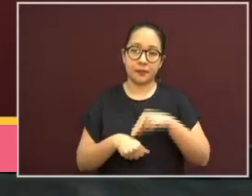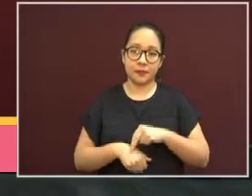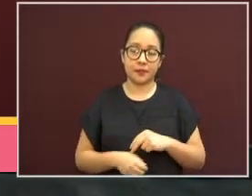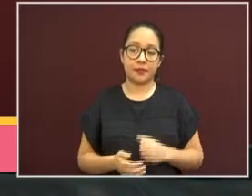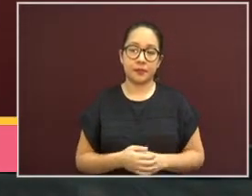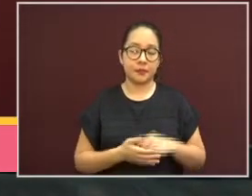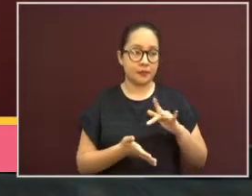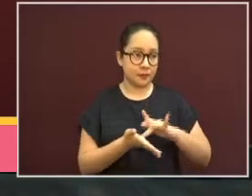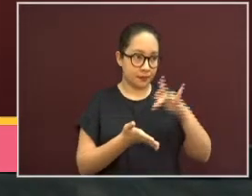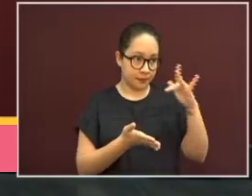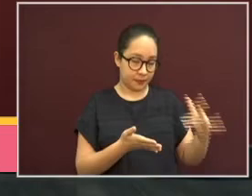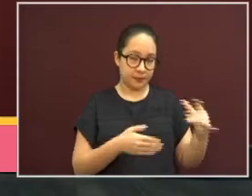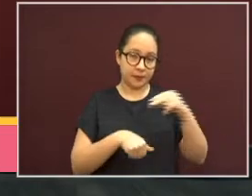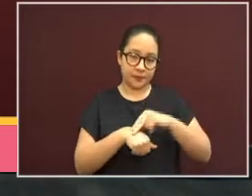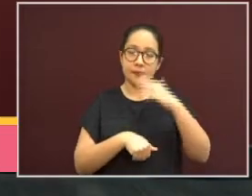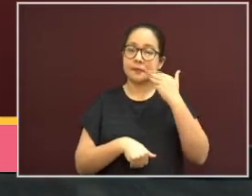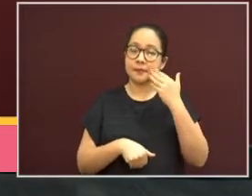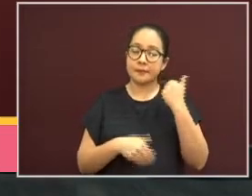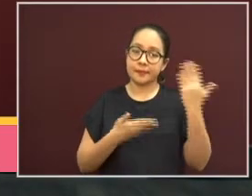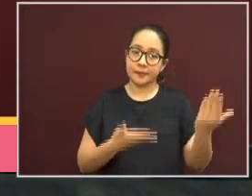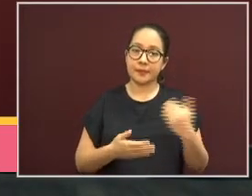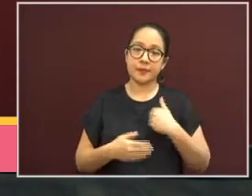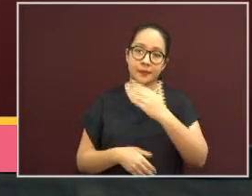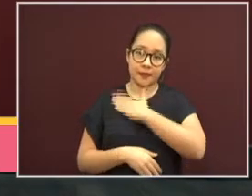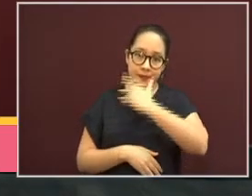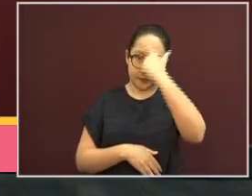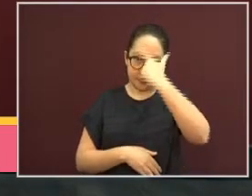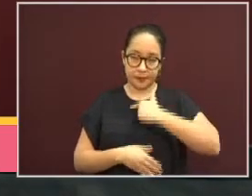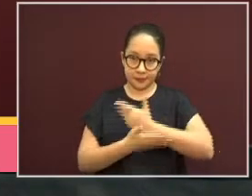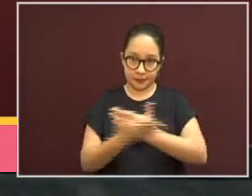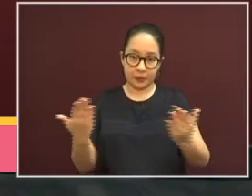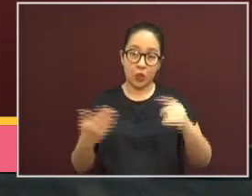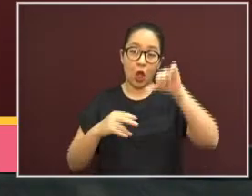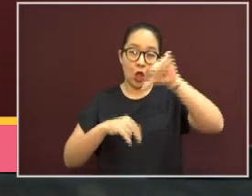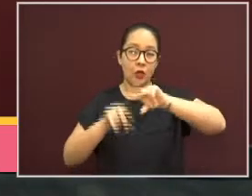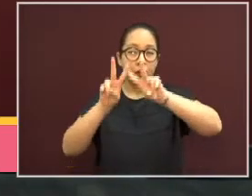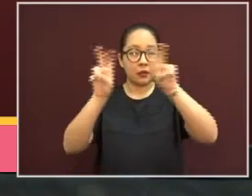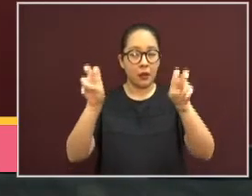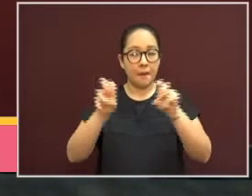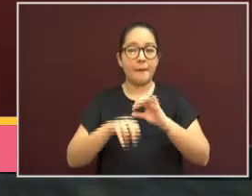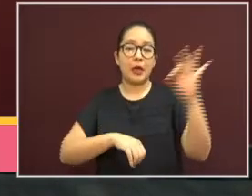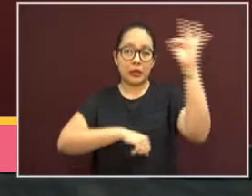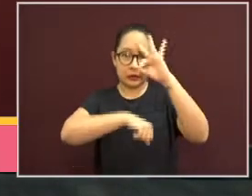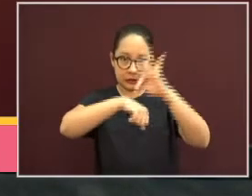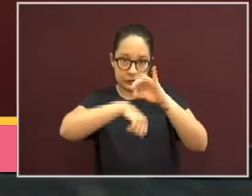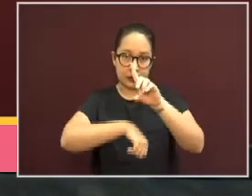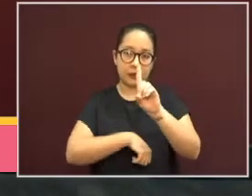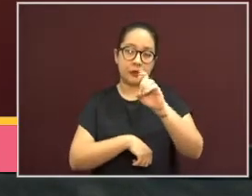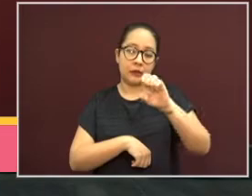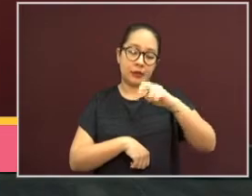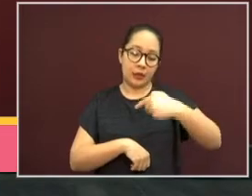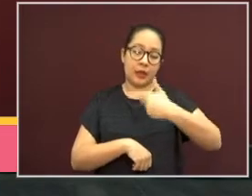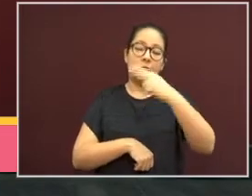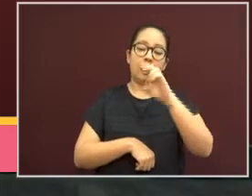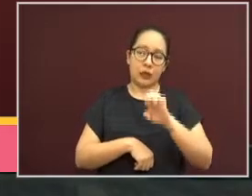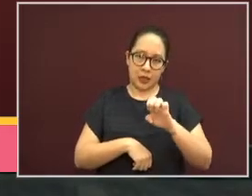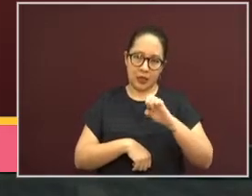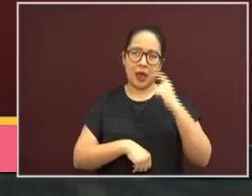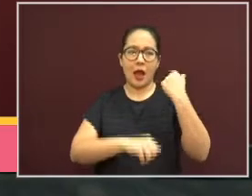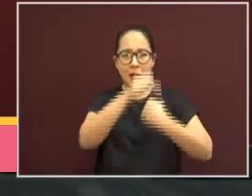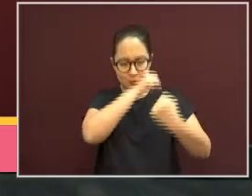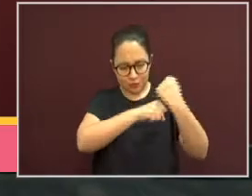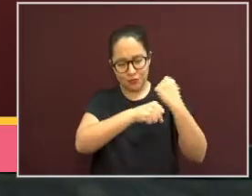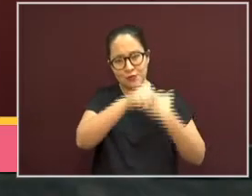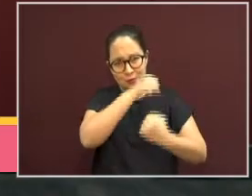hoy vamos de nuevo a hablar del dengue, que es un virus que ya lleva años en nuestro territorio. No es nuevo, como el SARS